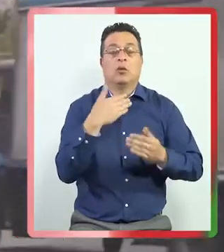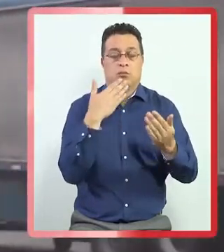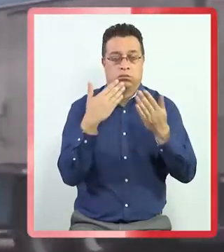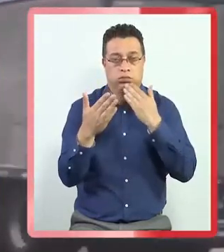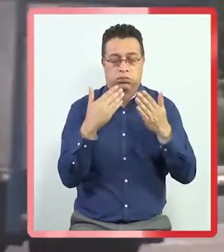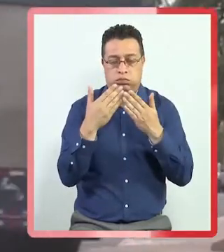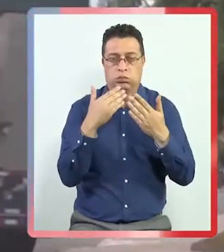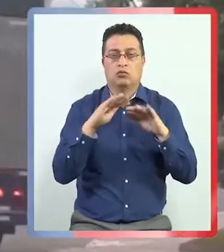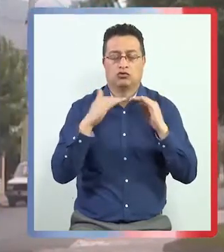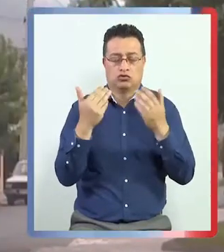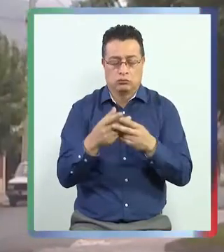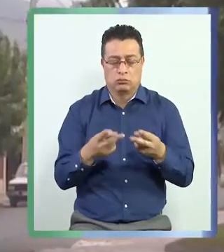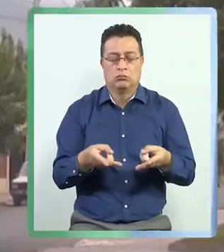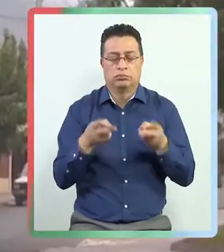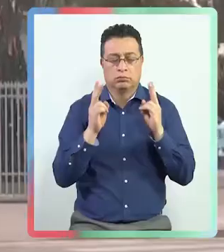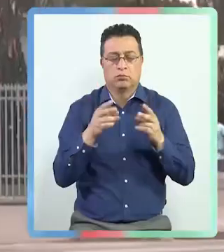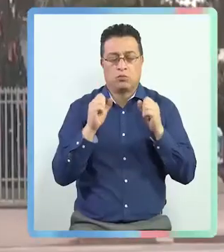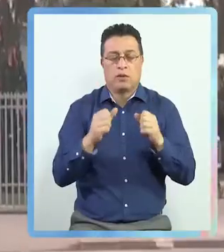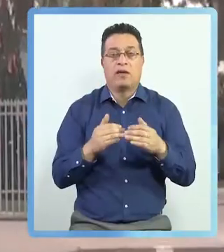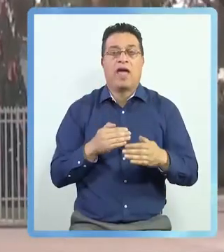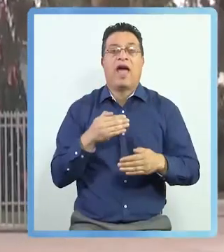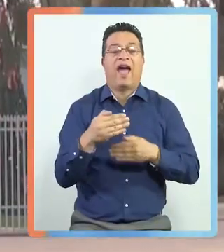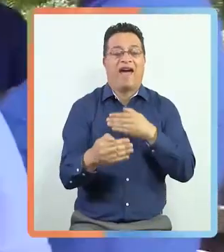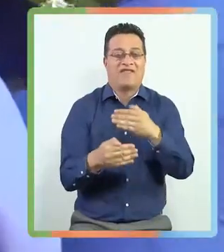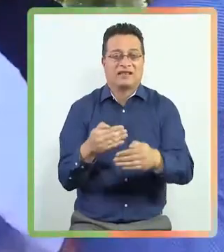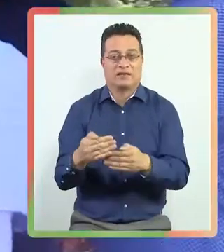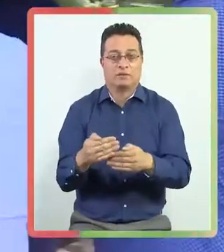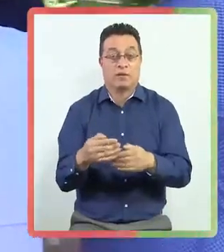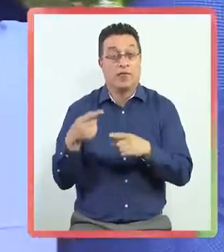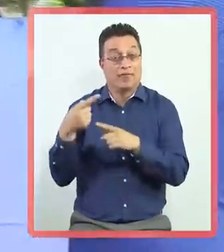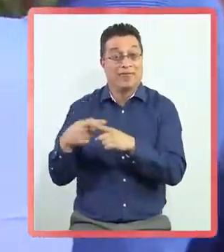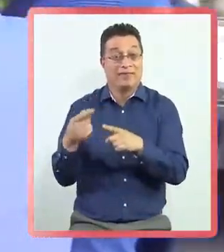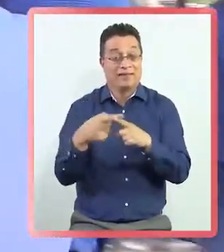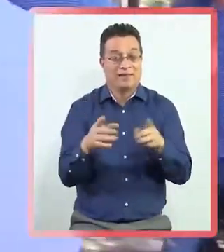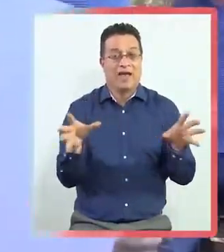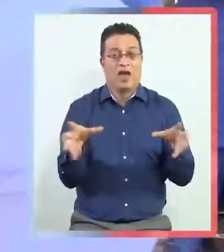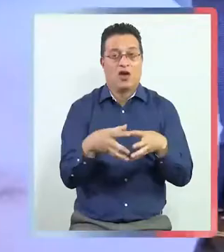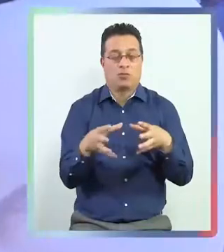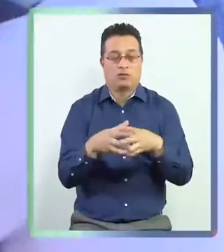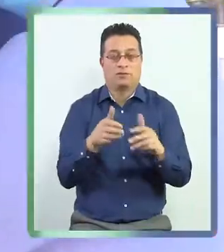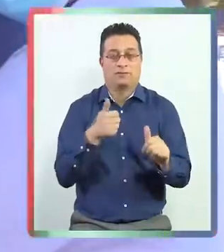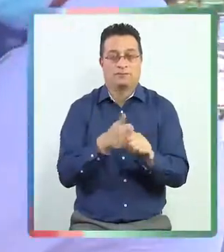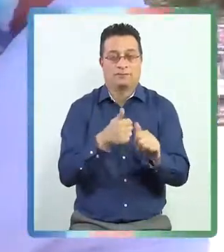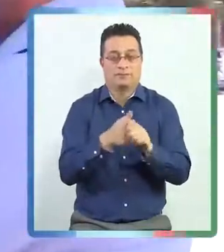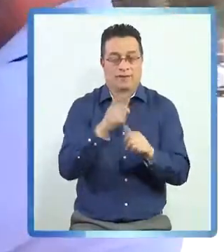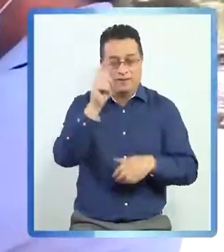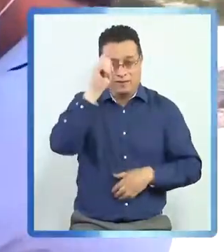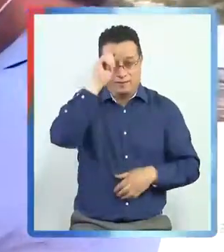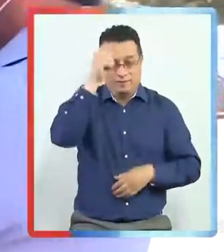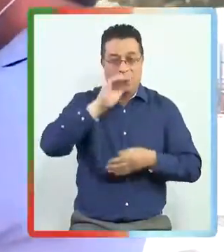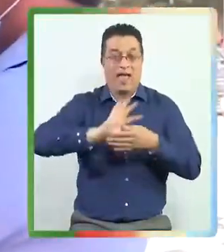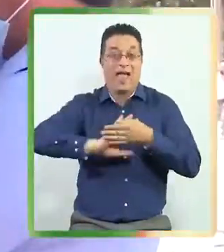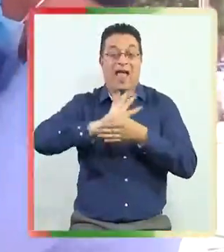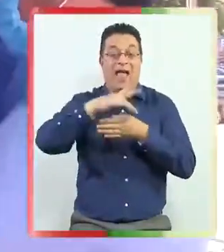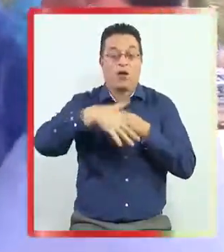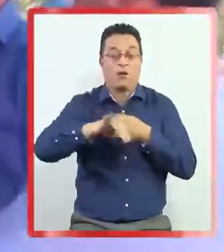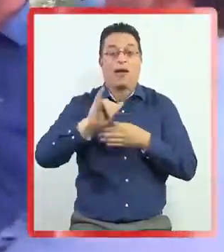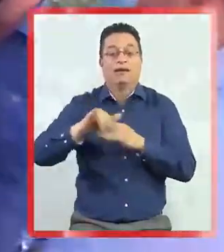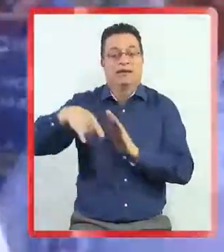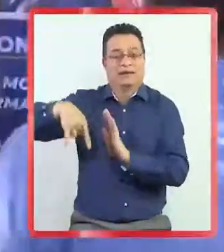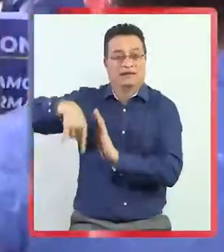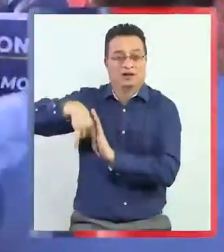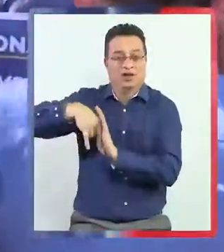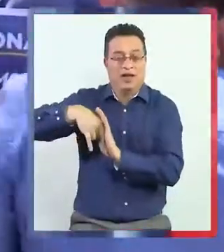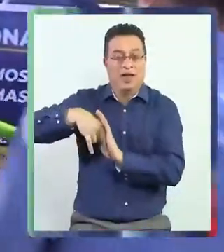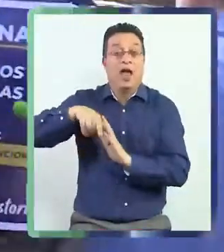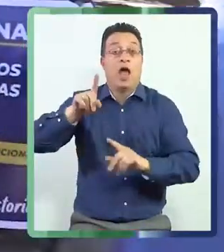discusión. Así que vamos a ocupar todo el espacio necesario para poder avanzar. Distintas son las agrupaciones que respaldan esta iniciativa, tanto en Aconcagua como en